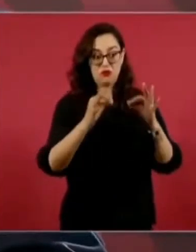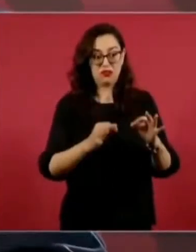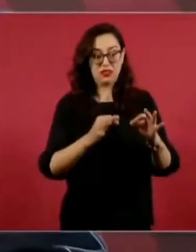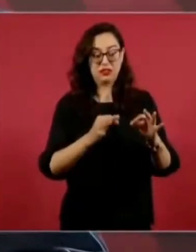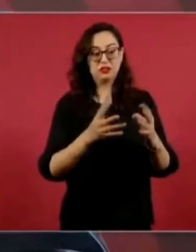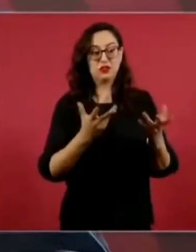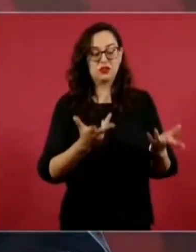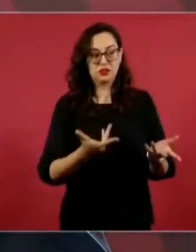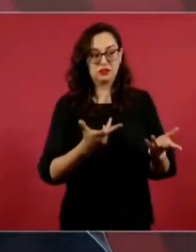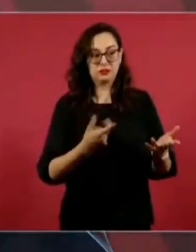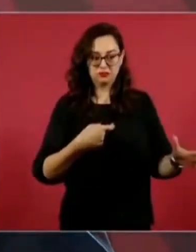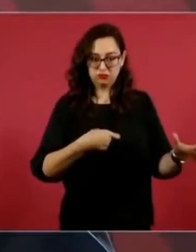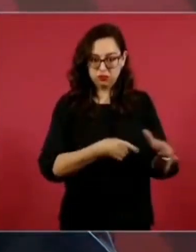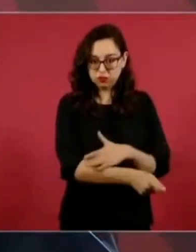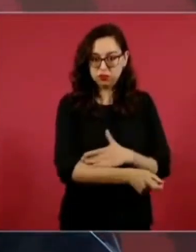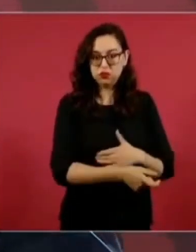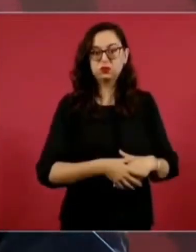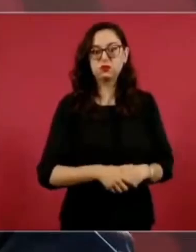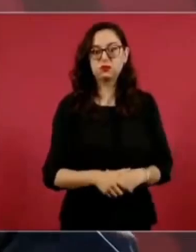González.